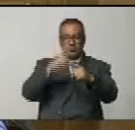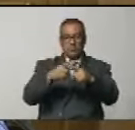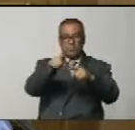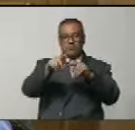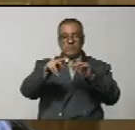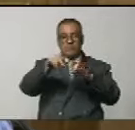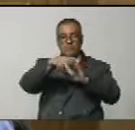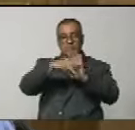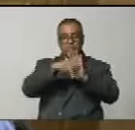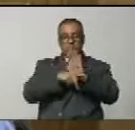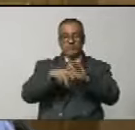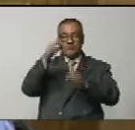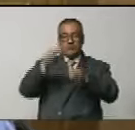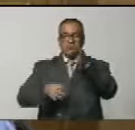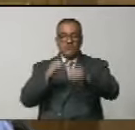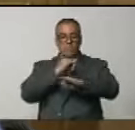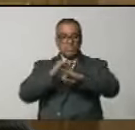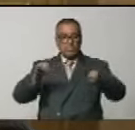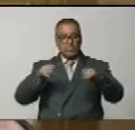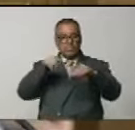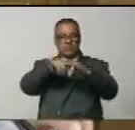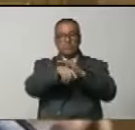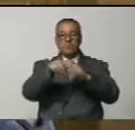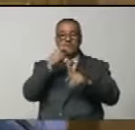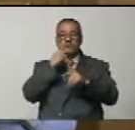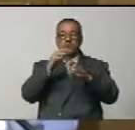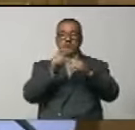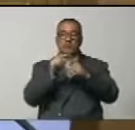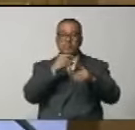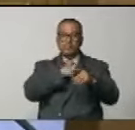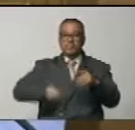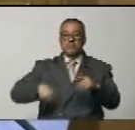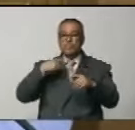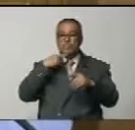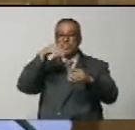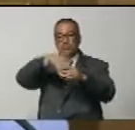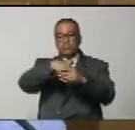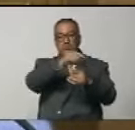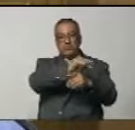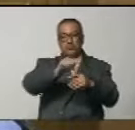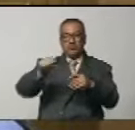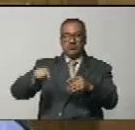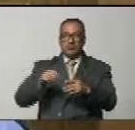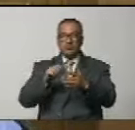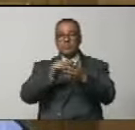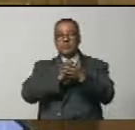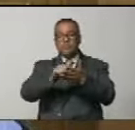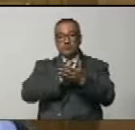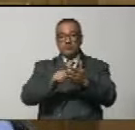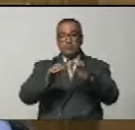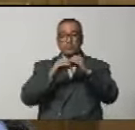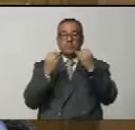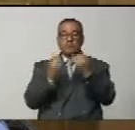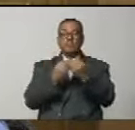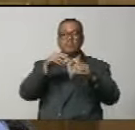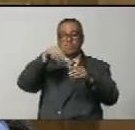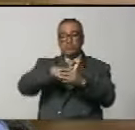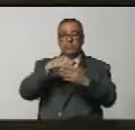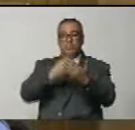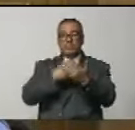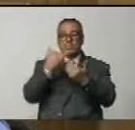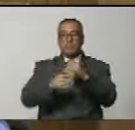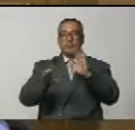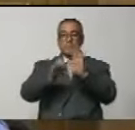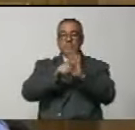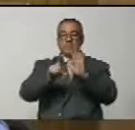de esta norma jurídica. Finalizadas las intervenciones, el presidente sometió a votación el carácter orgánico de la ley y el proyecto